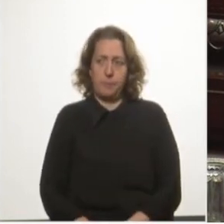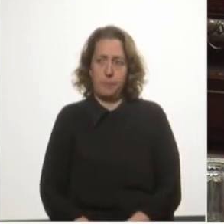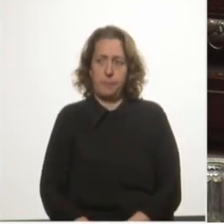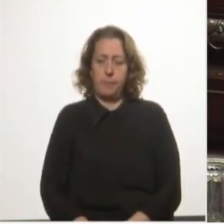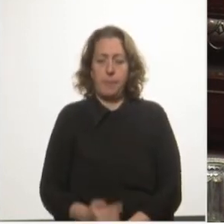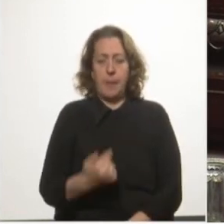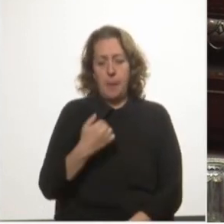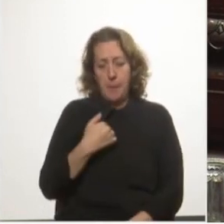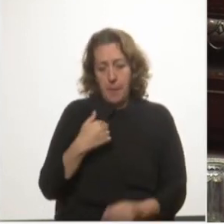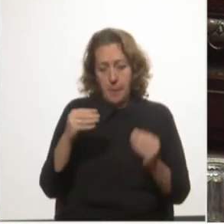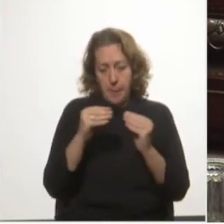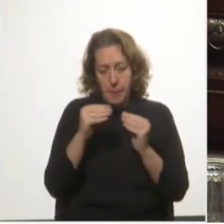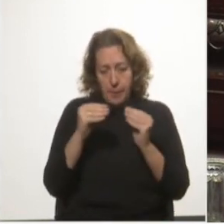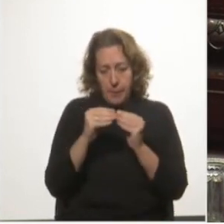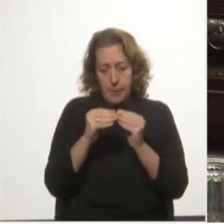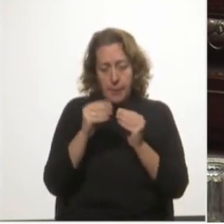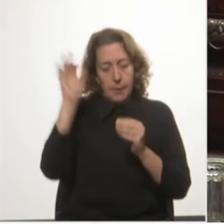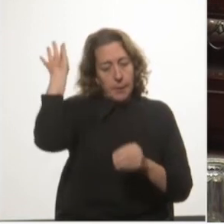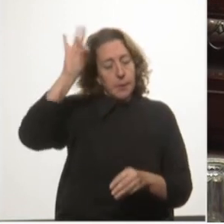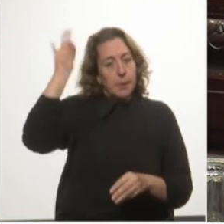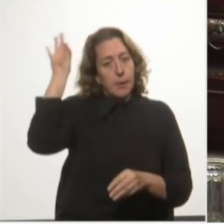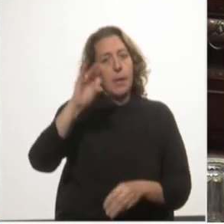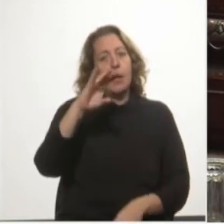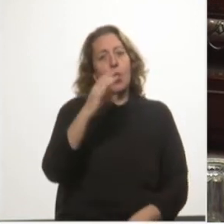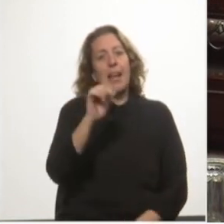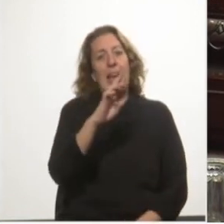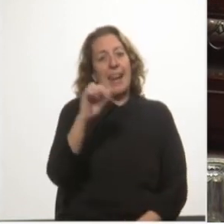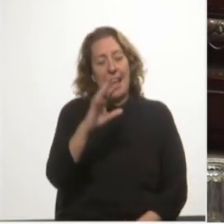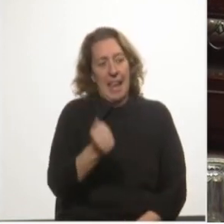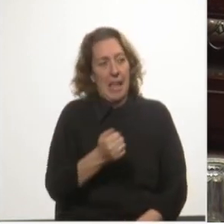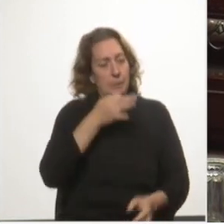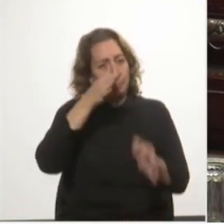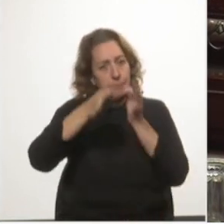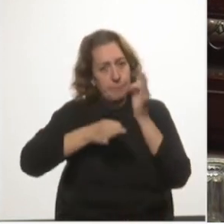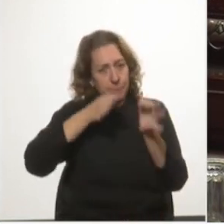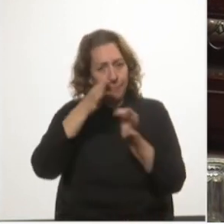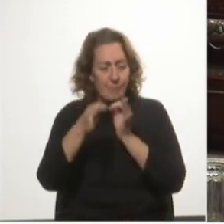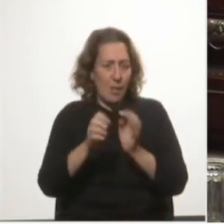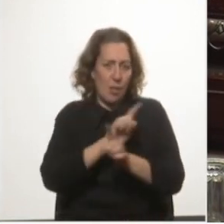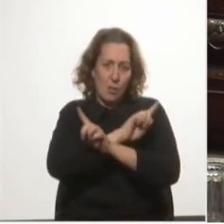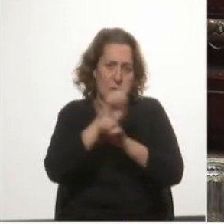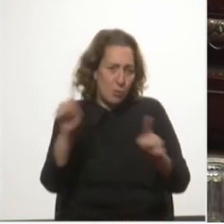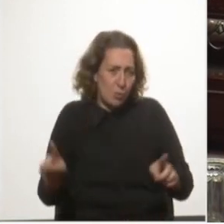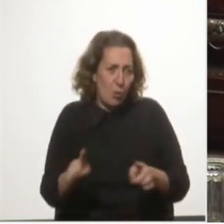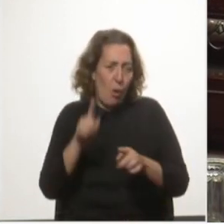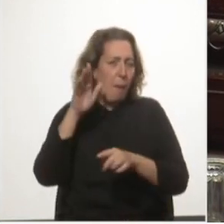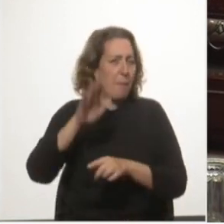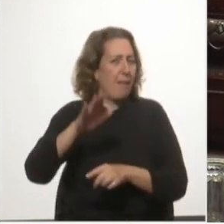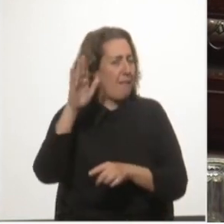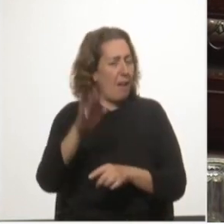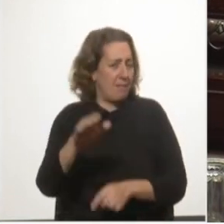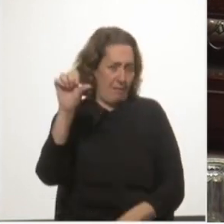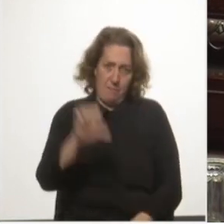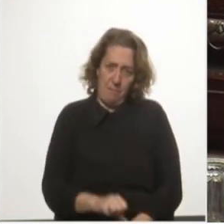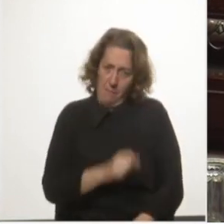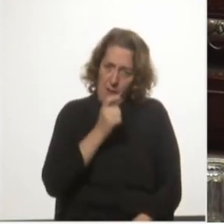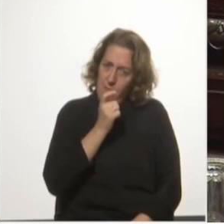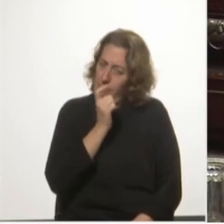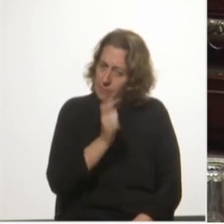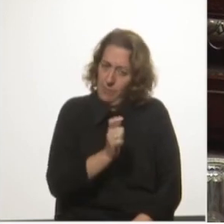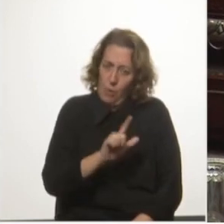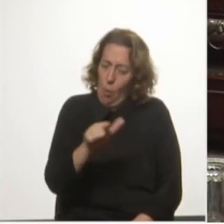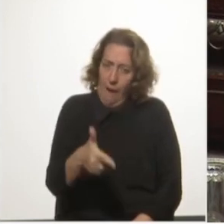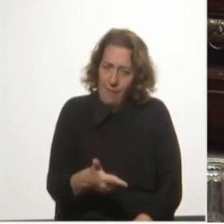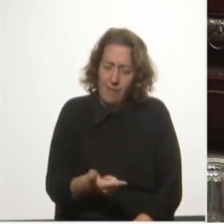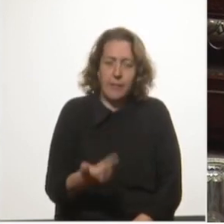Mi compañero, el senador Carrera, ha hecho un completo alegato acerca de lo infundado de la amenaza de juicio, así como de las